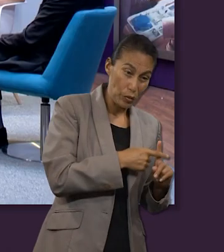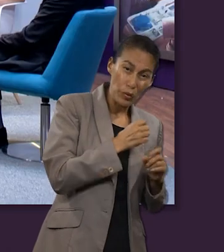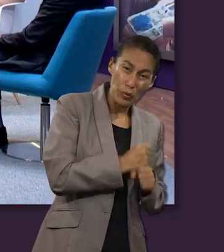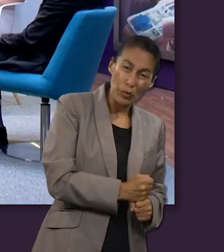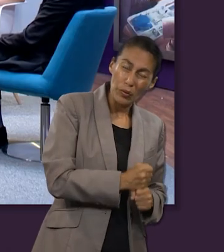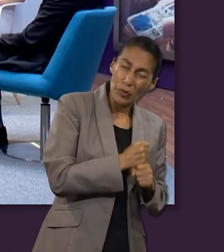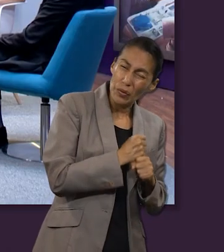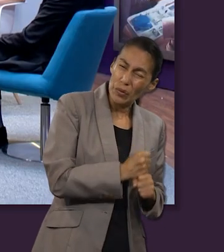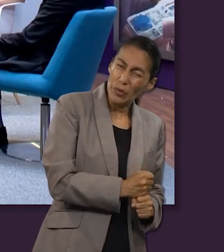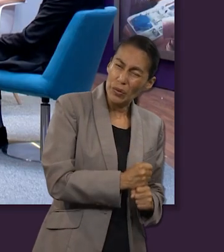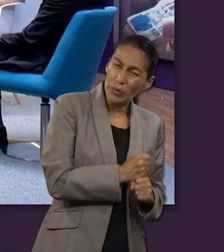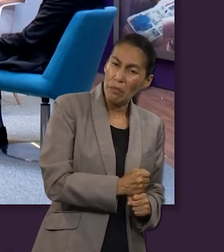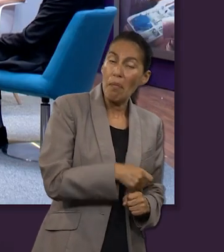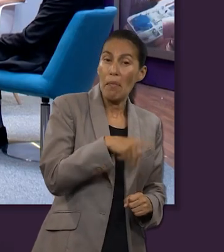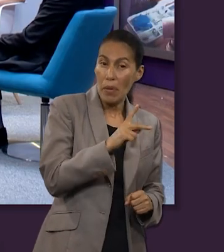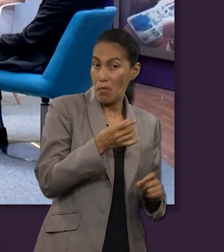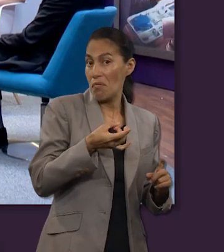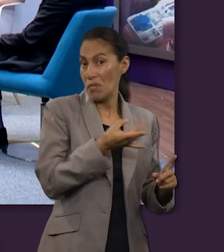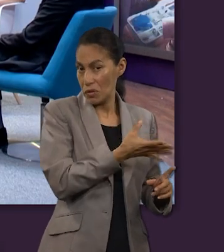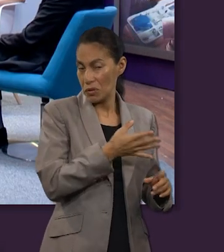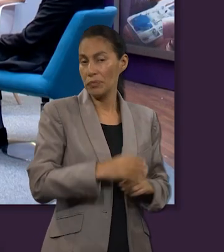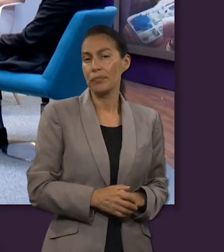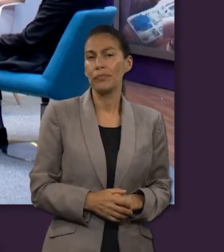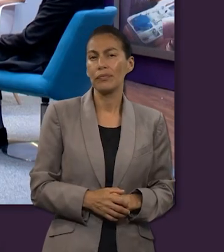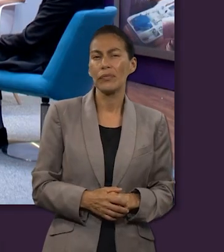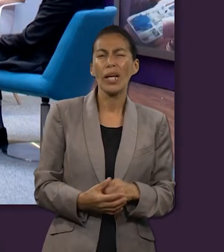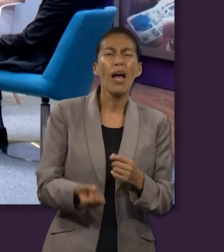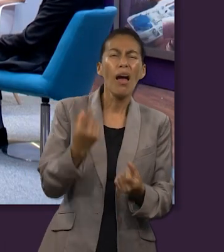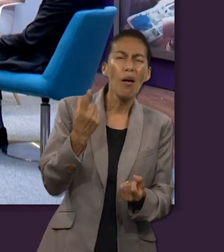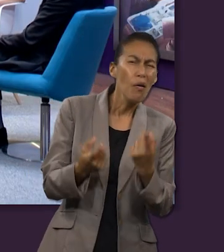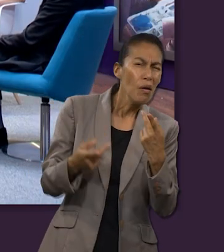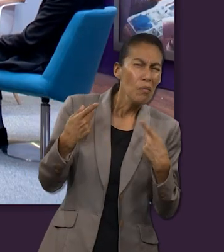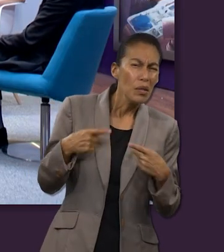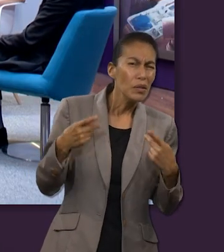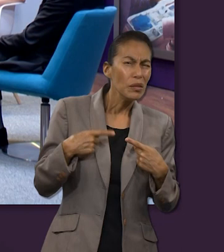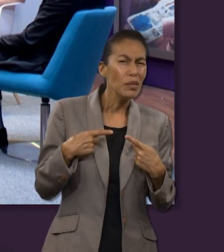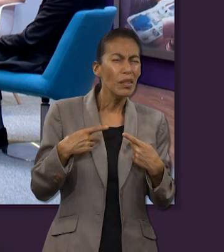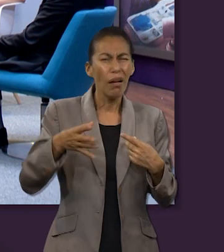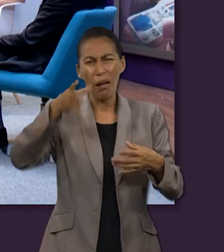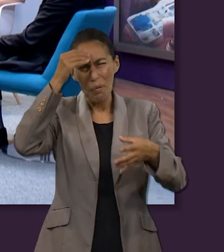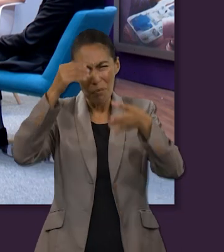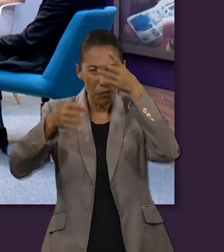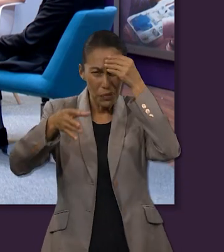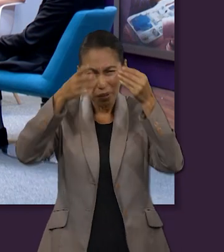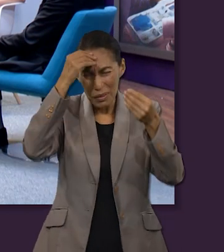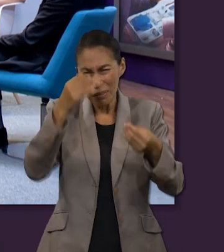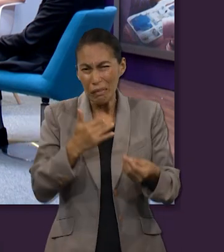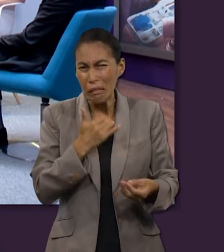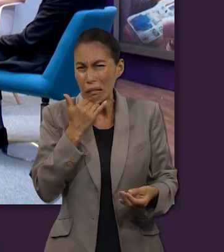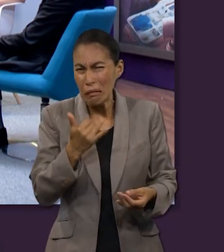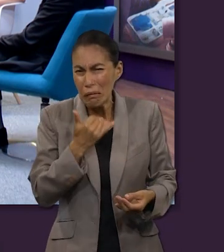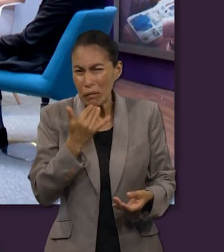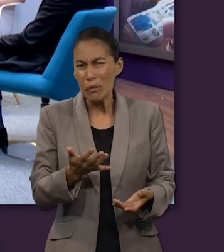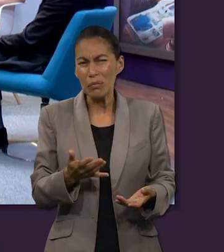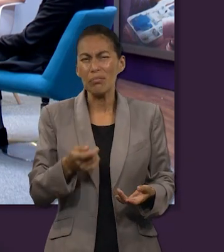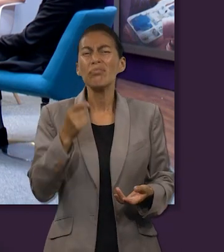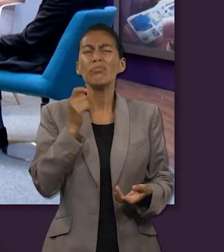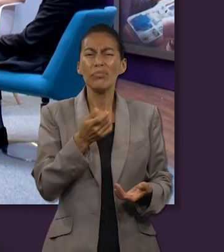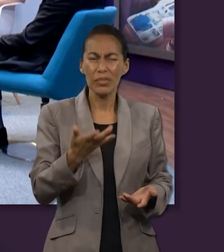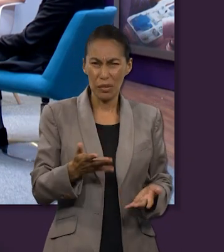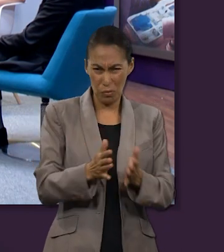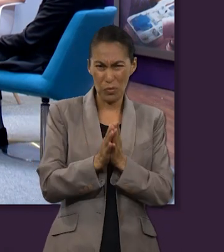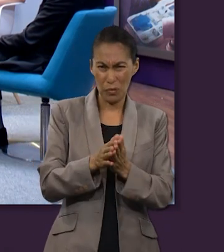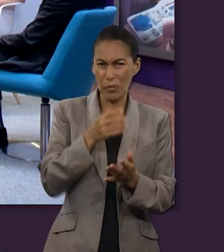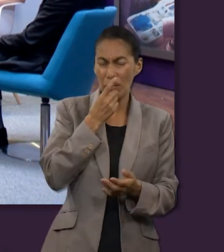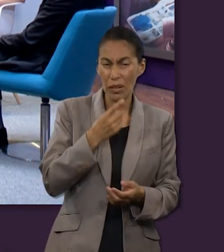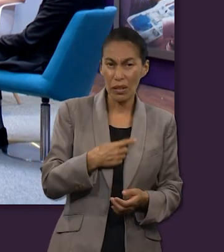Ruth pero también hay personas que aprenden cosas equivocadas de la Cruz nos podrías decir algún